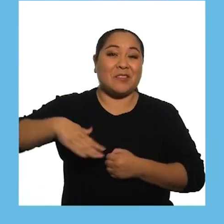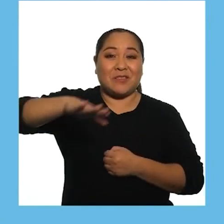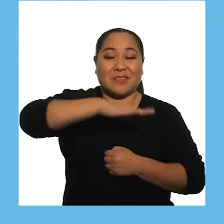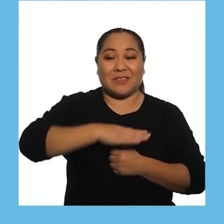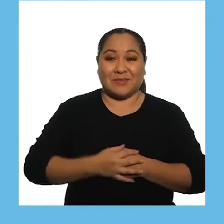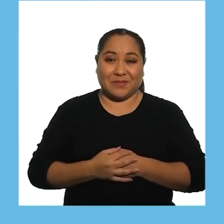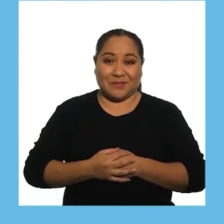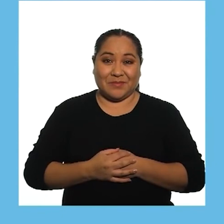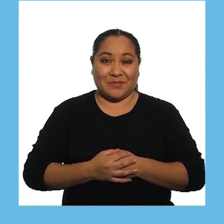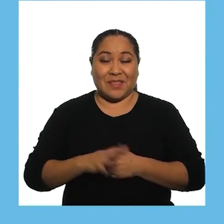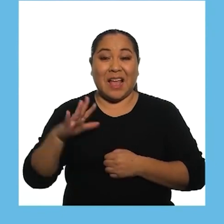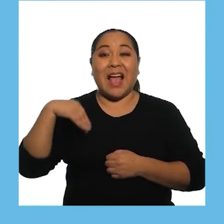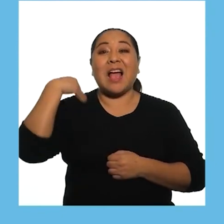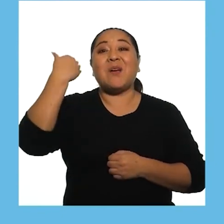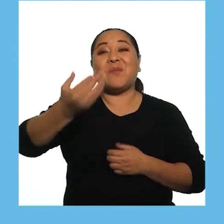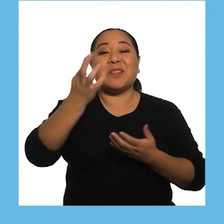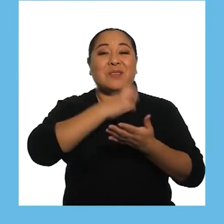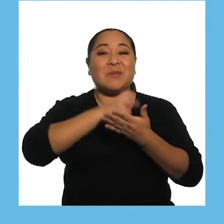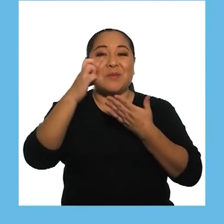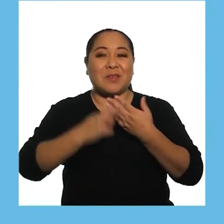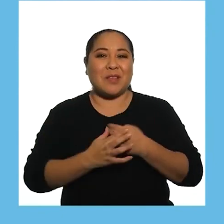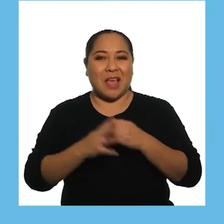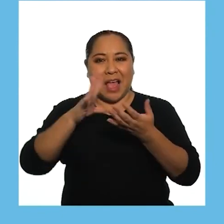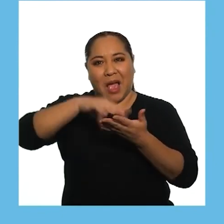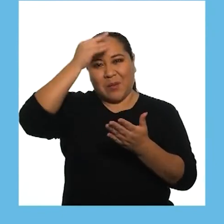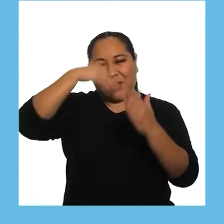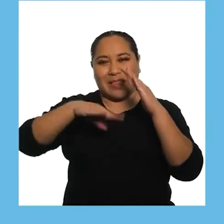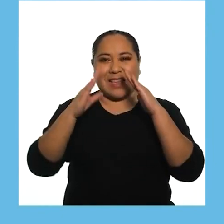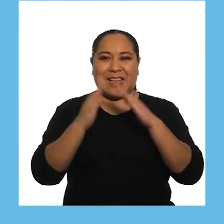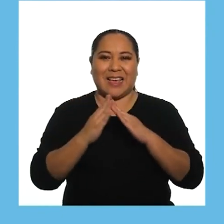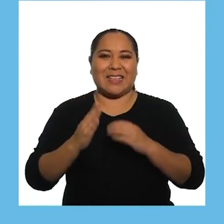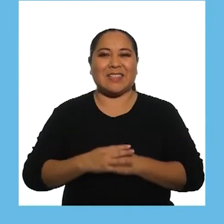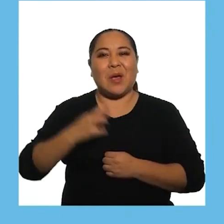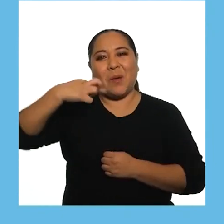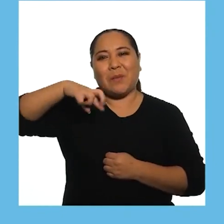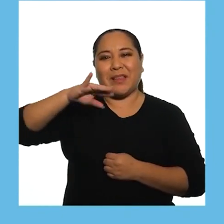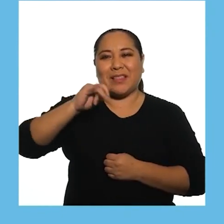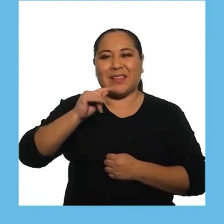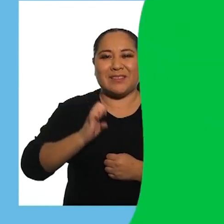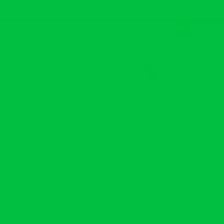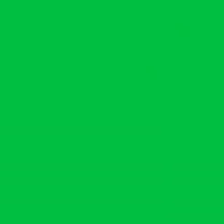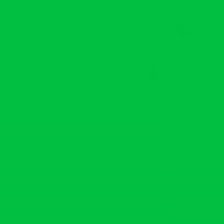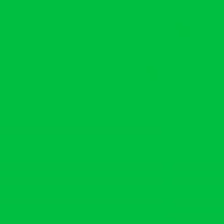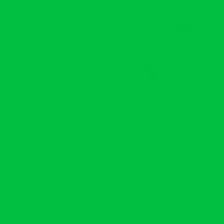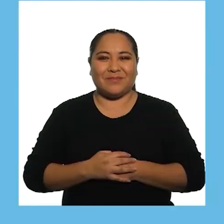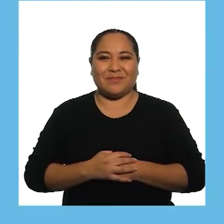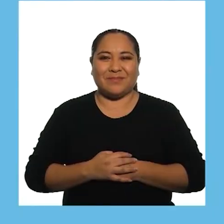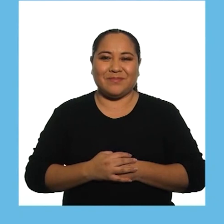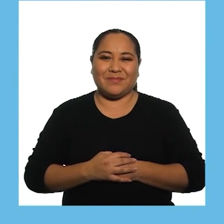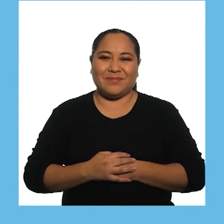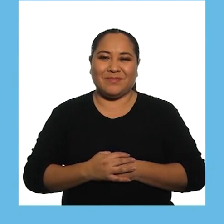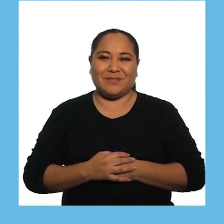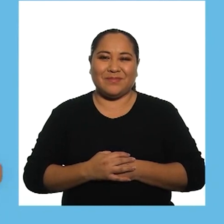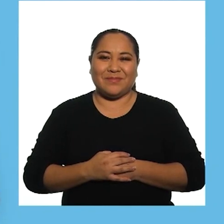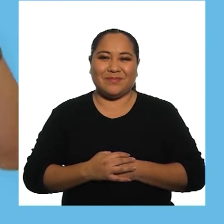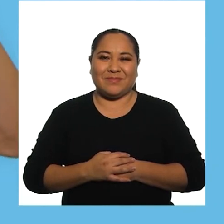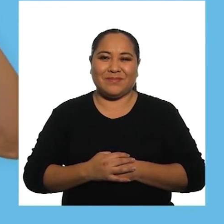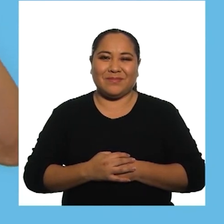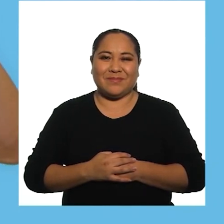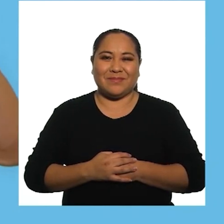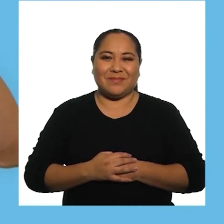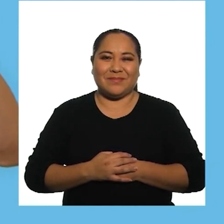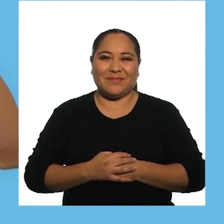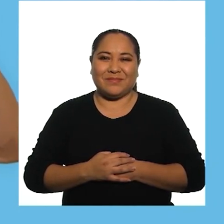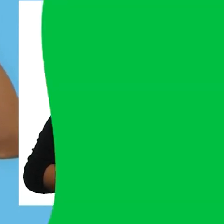Y todos nosotros Hasta el próximo Programa de Aprendo en Casa Prite Tu pananchis Cama